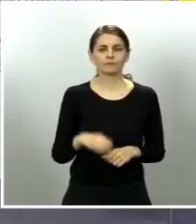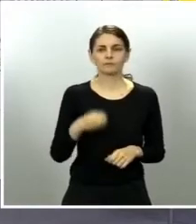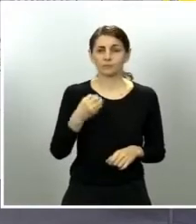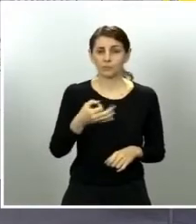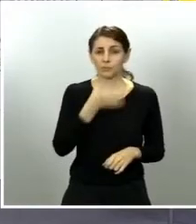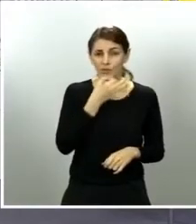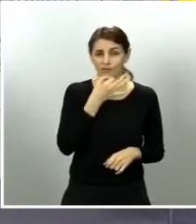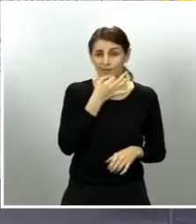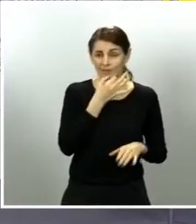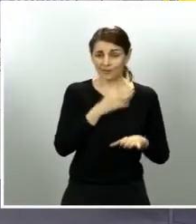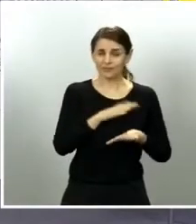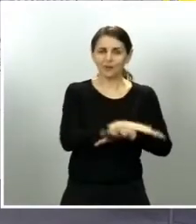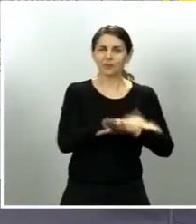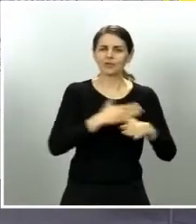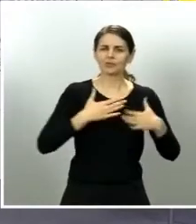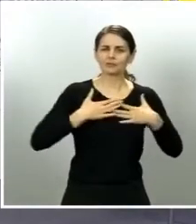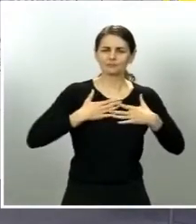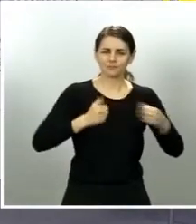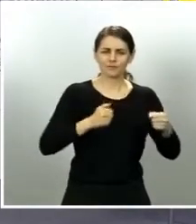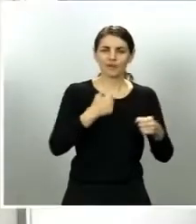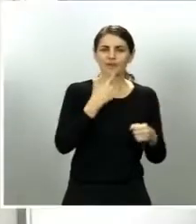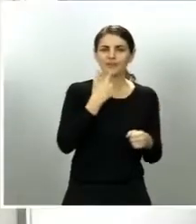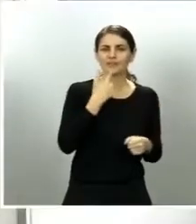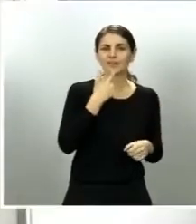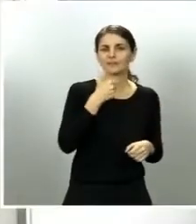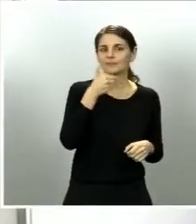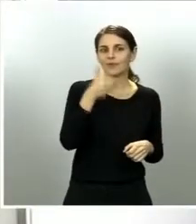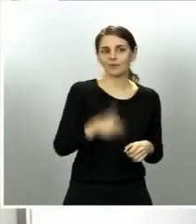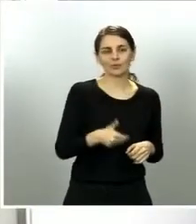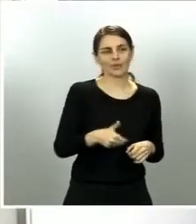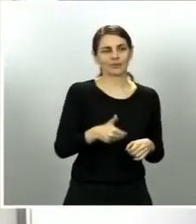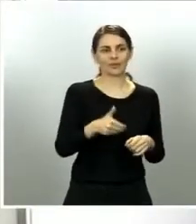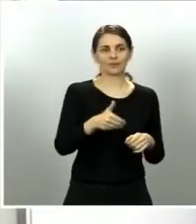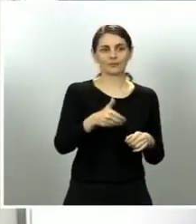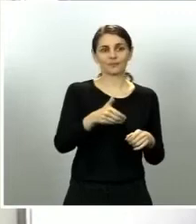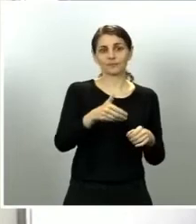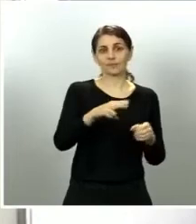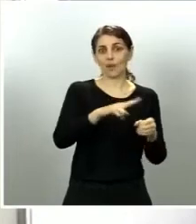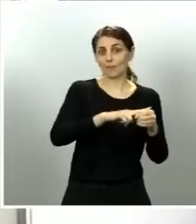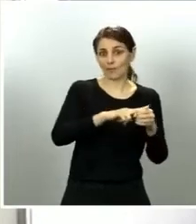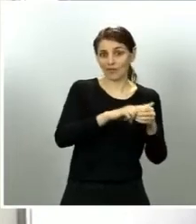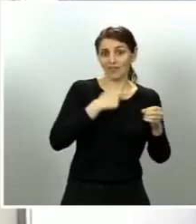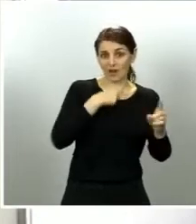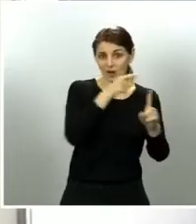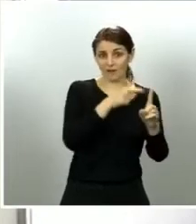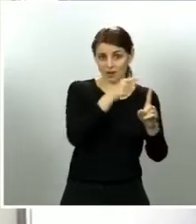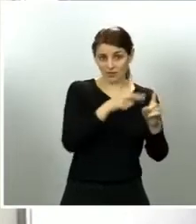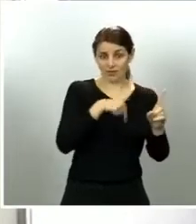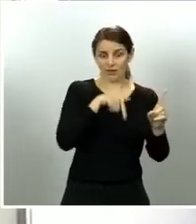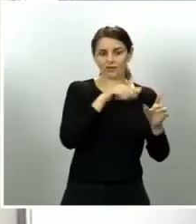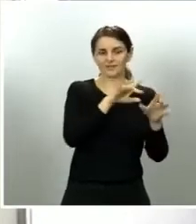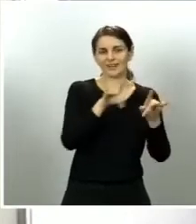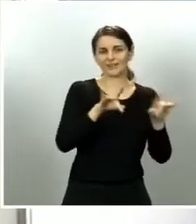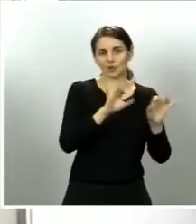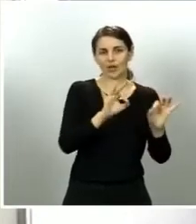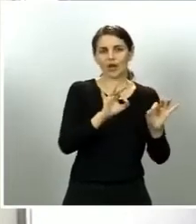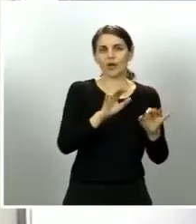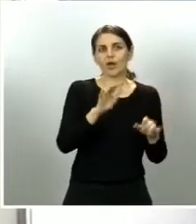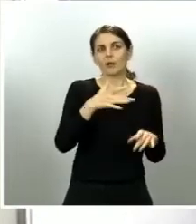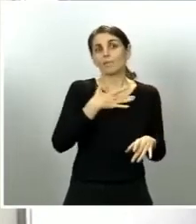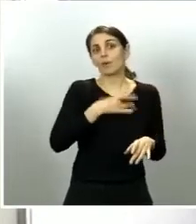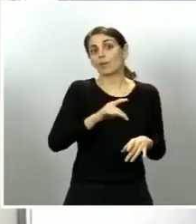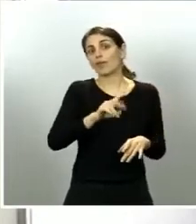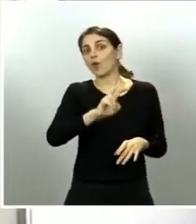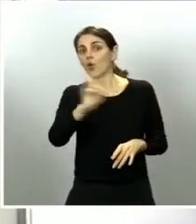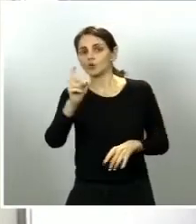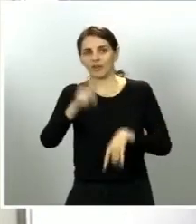Salvador y ya insistir en que la unidad de referencia territorial es la provincia pero en determinadas condiciones podría ser otra el planteamiento que hace